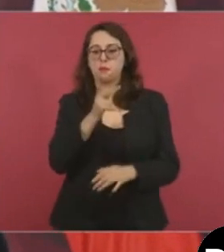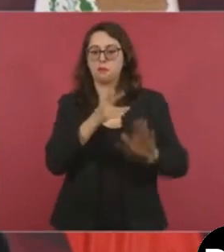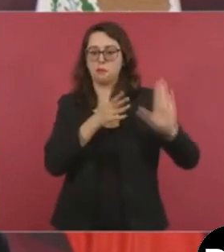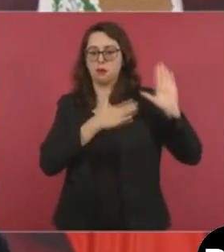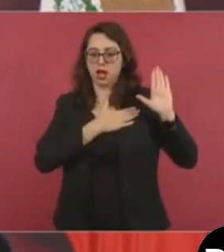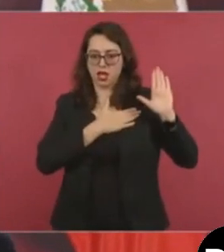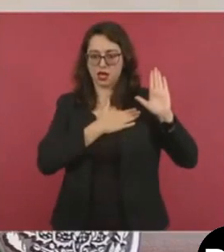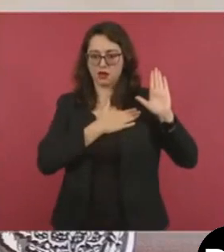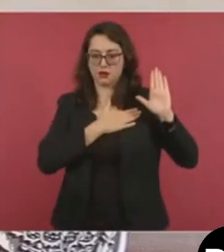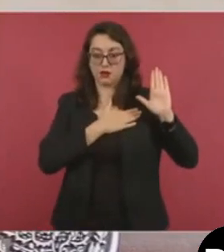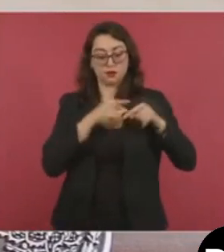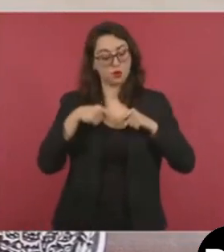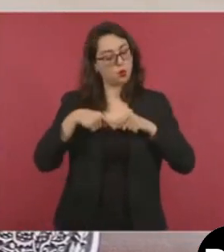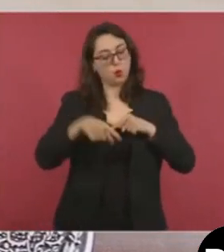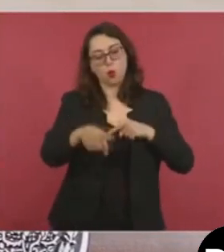mí me queda un año